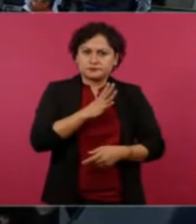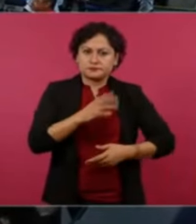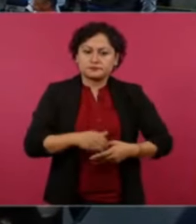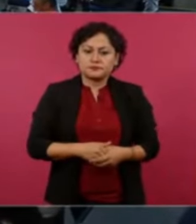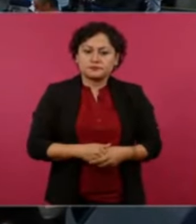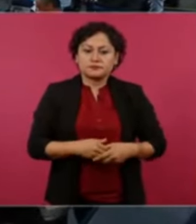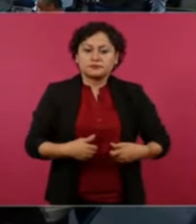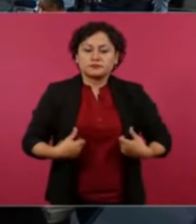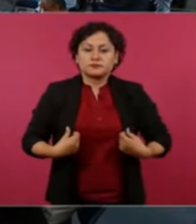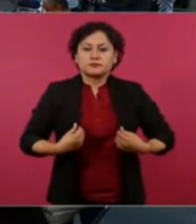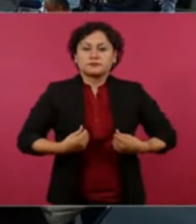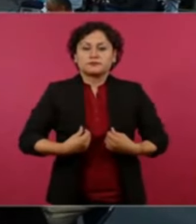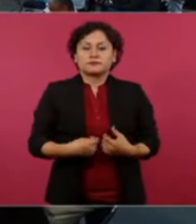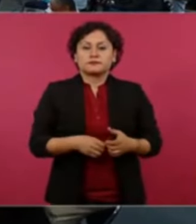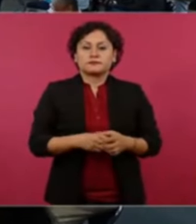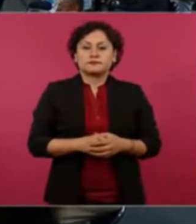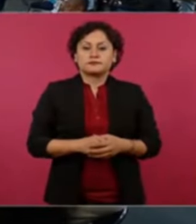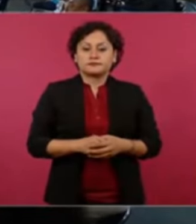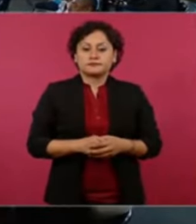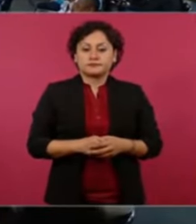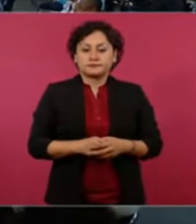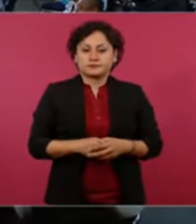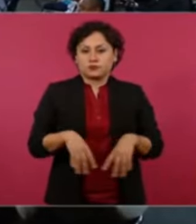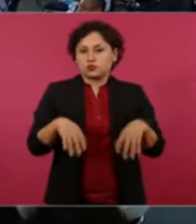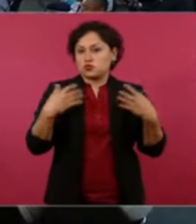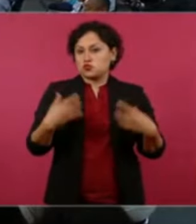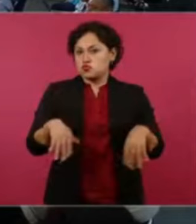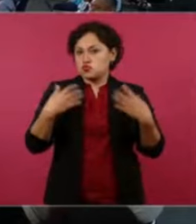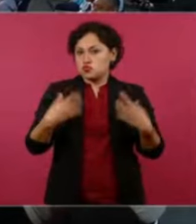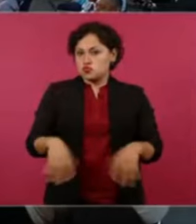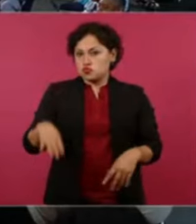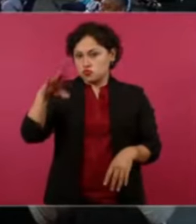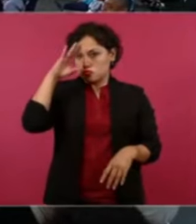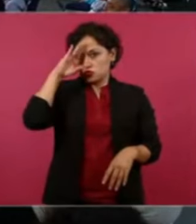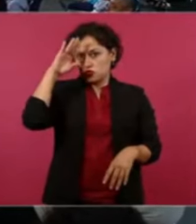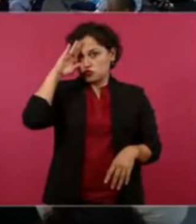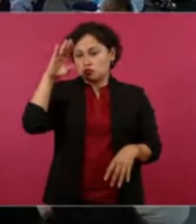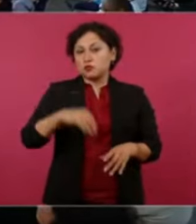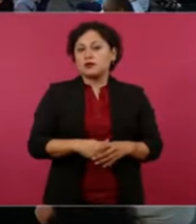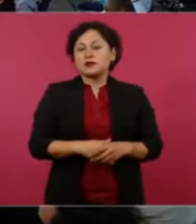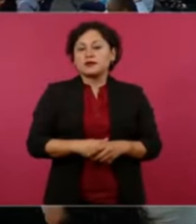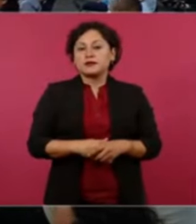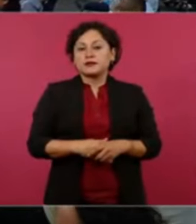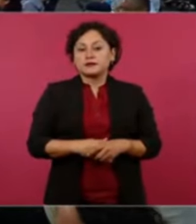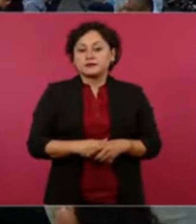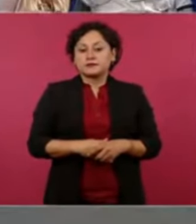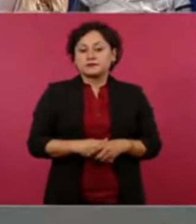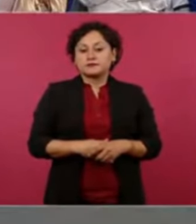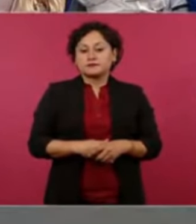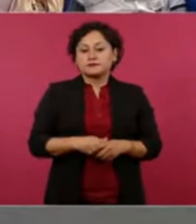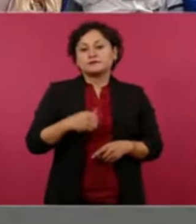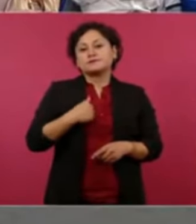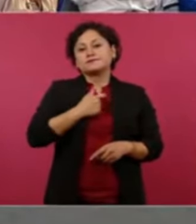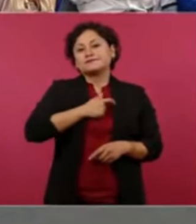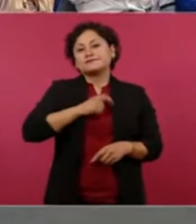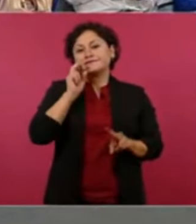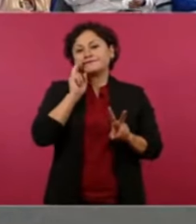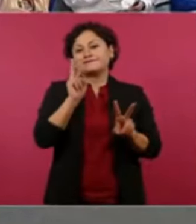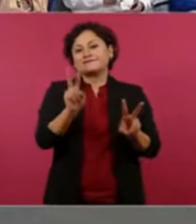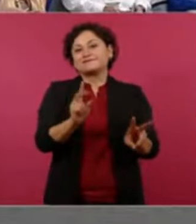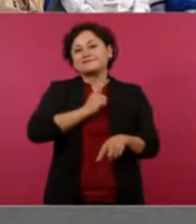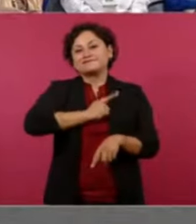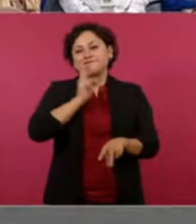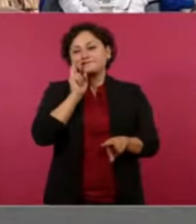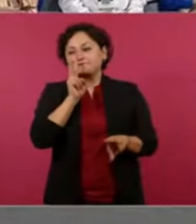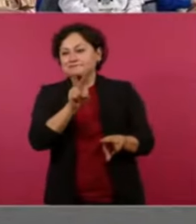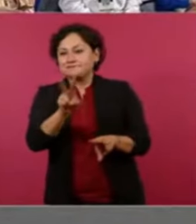específico gabinete o...? bastante ¿se confirma su agenda de lunes? me da mucho gusto verles y verles